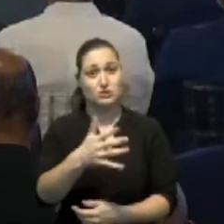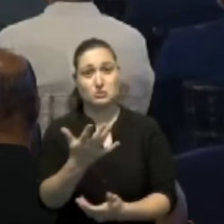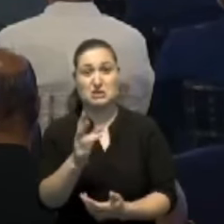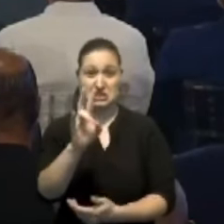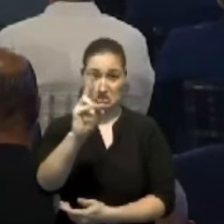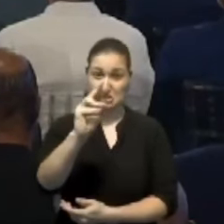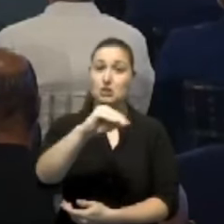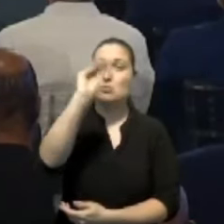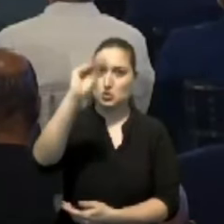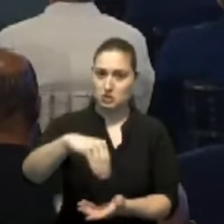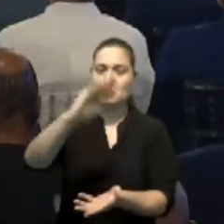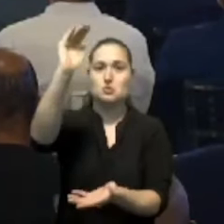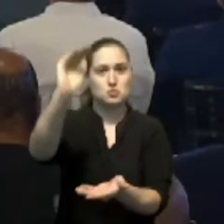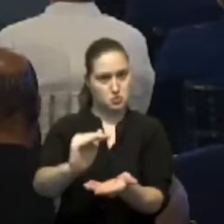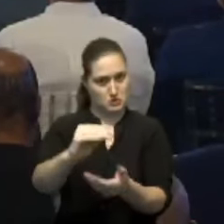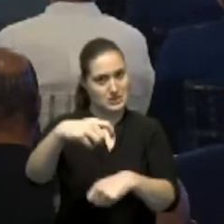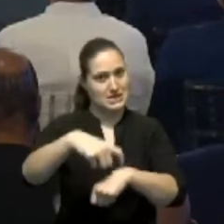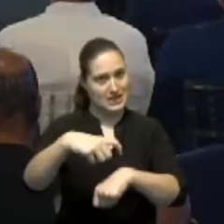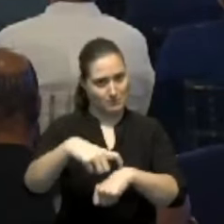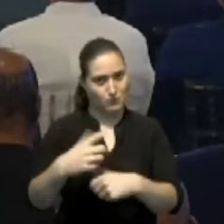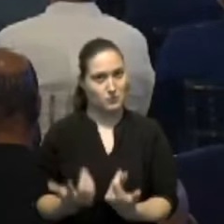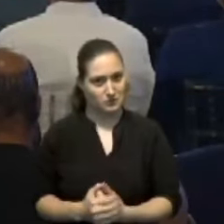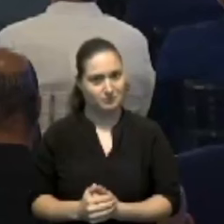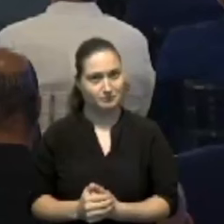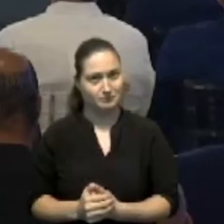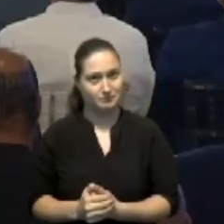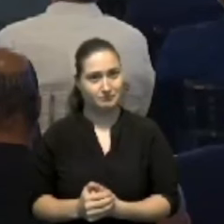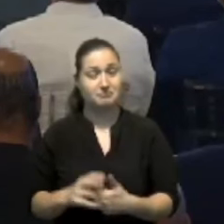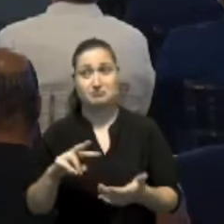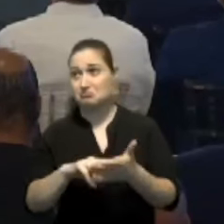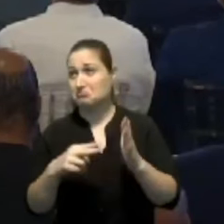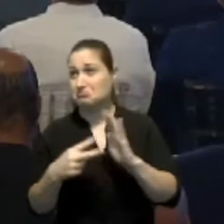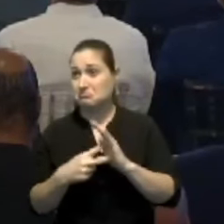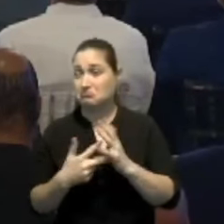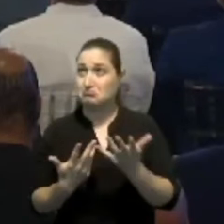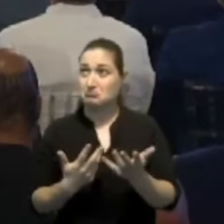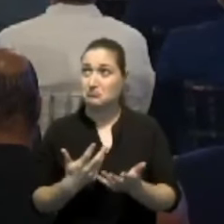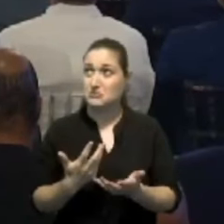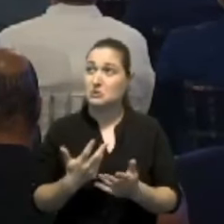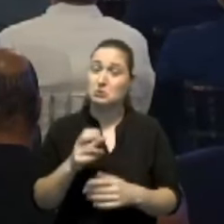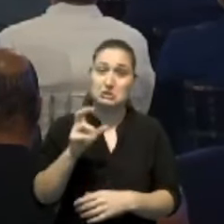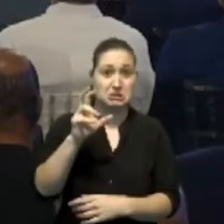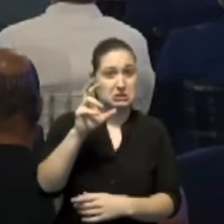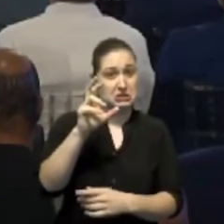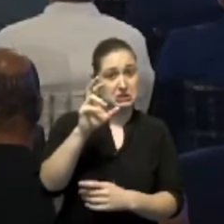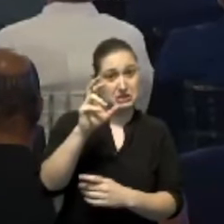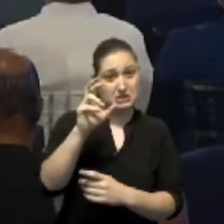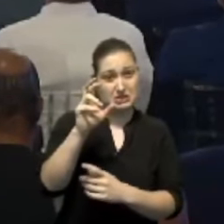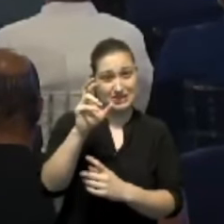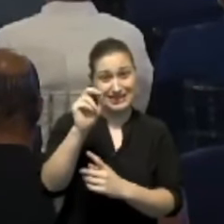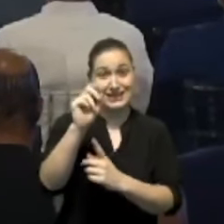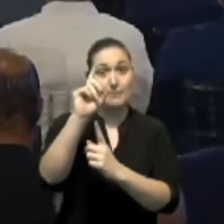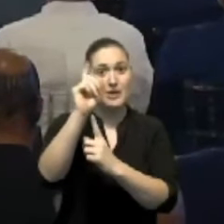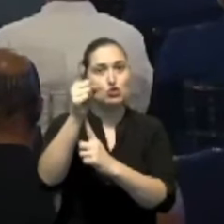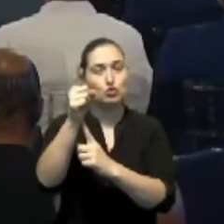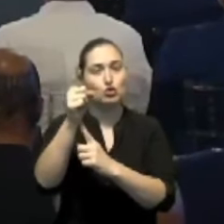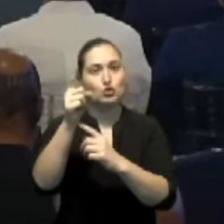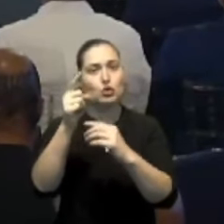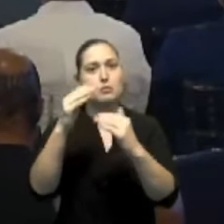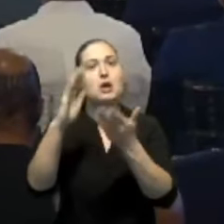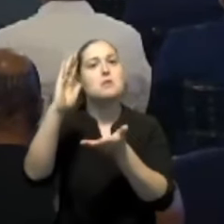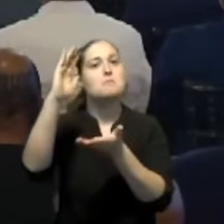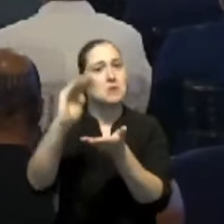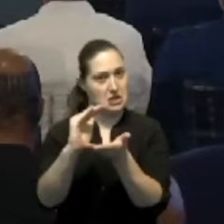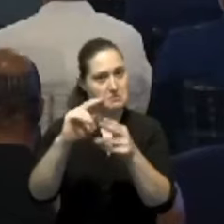70%, lo cual equivale en un promedio de 30 minutos menos de desplazamiento todos los